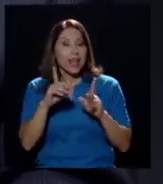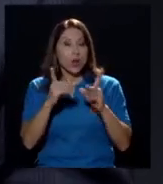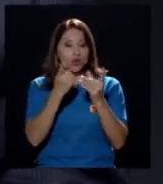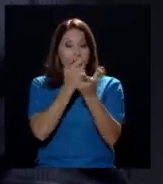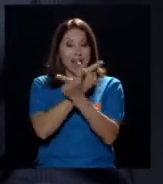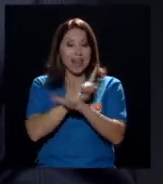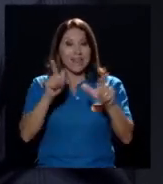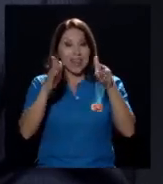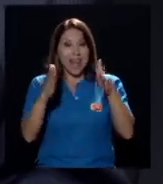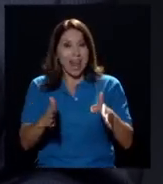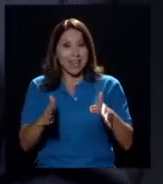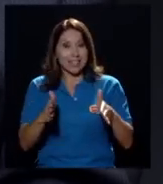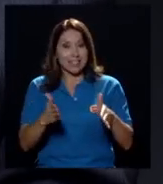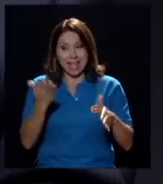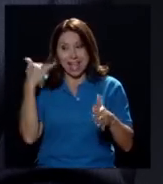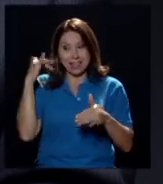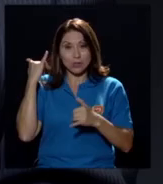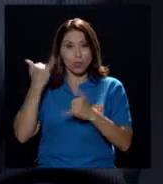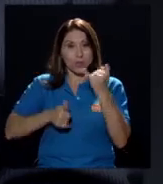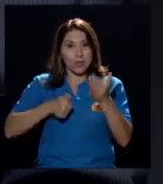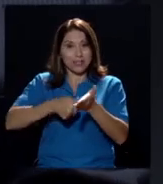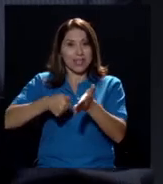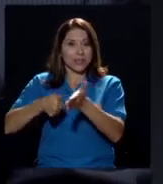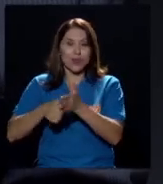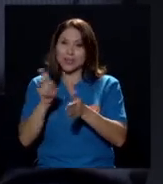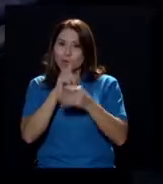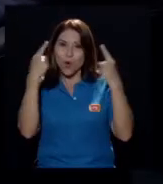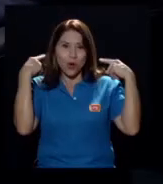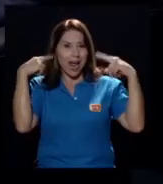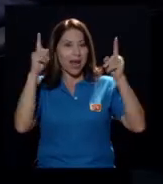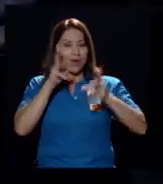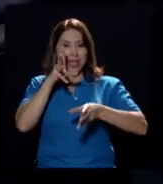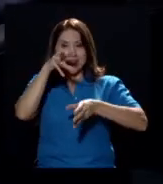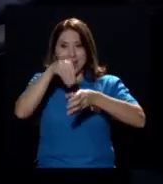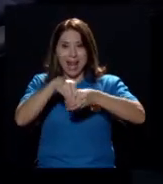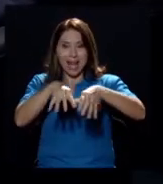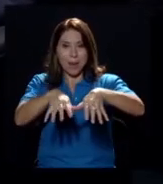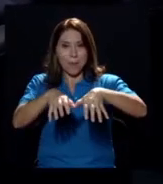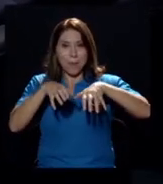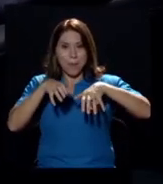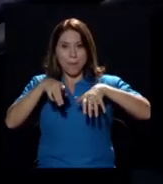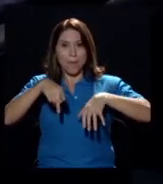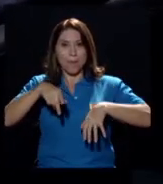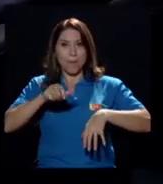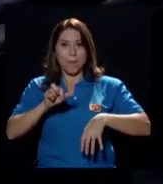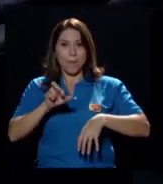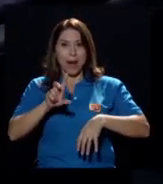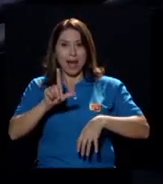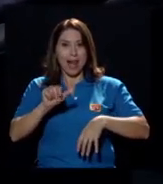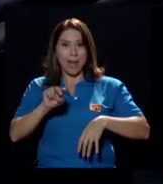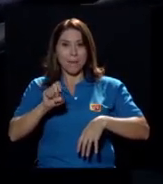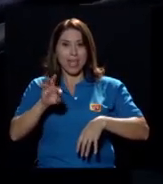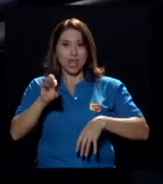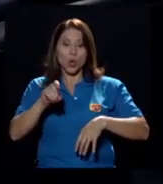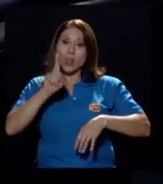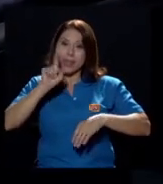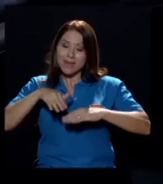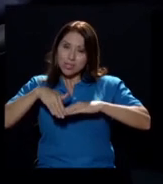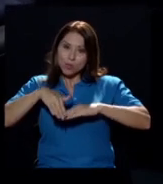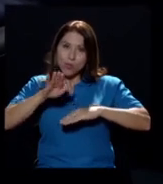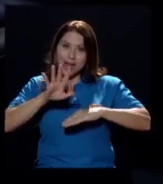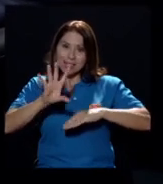en las últimas elecciones entrar al Parlamento? Es decir, superar los cinco porcientos, lo cual es la